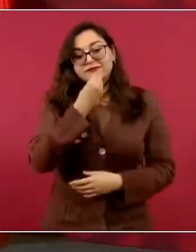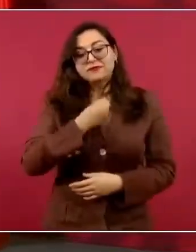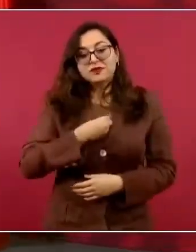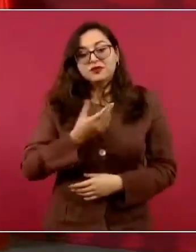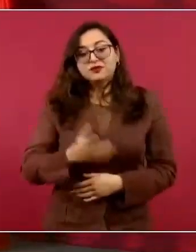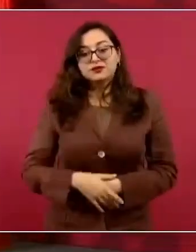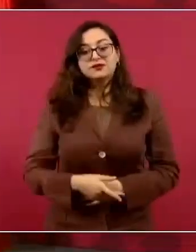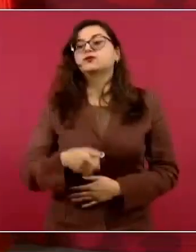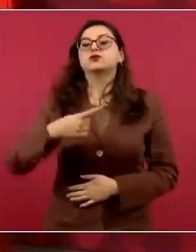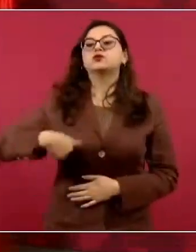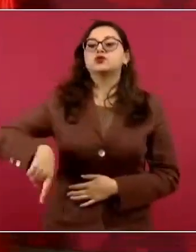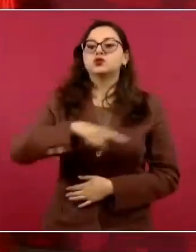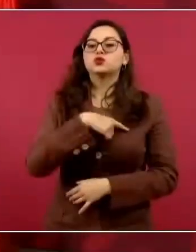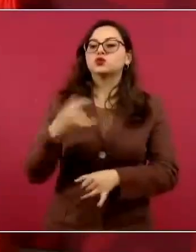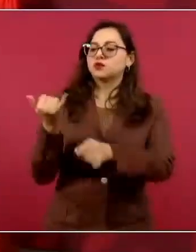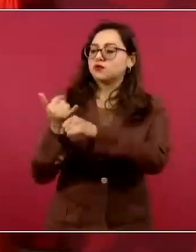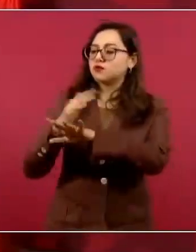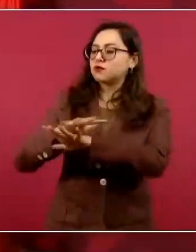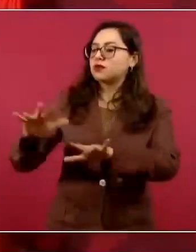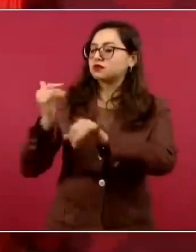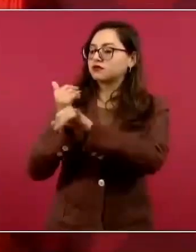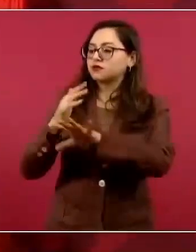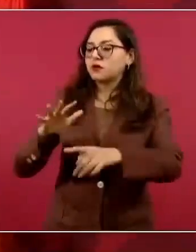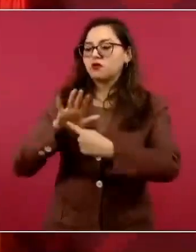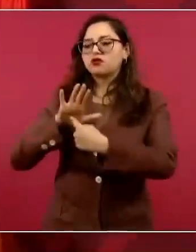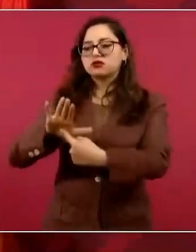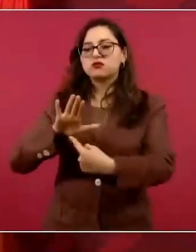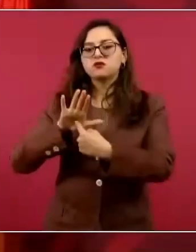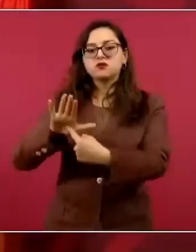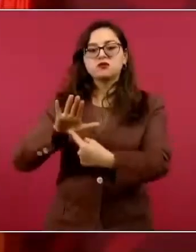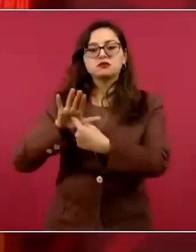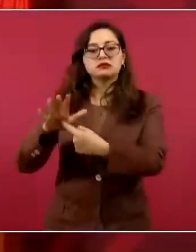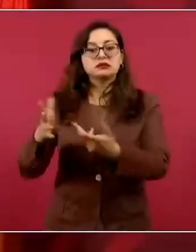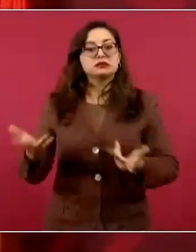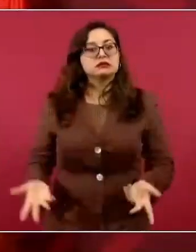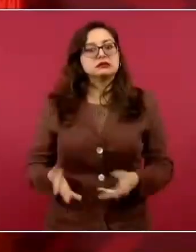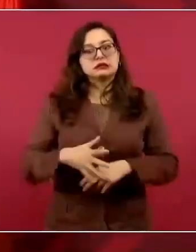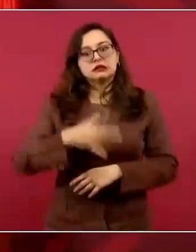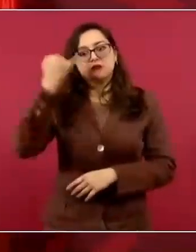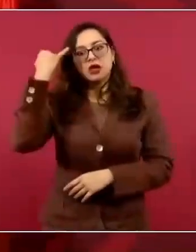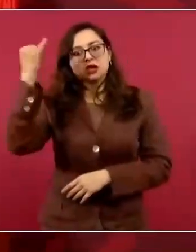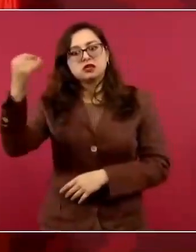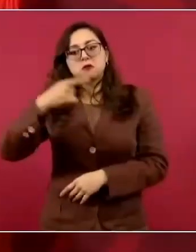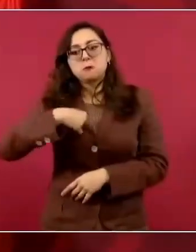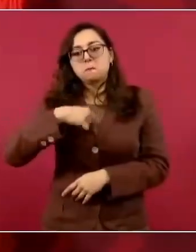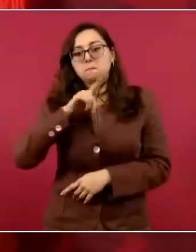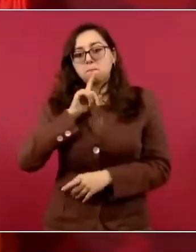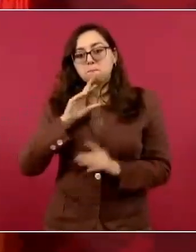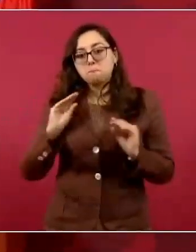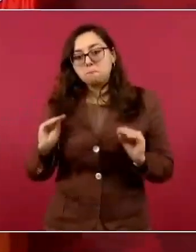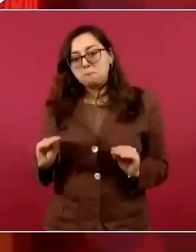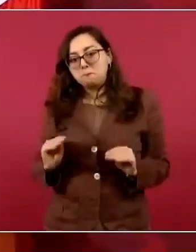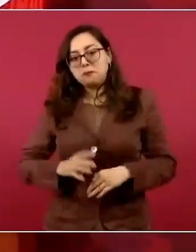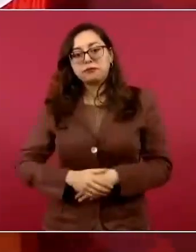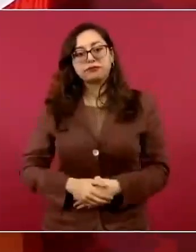dejándoles libre el terreno, imagínense si nada más escucha a uno, a Ciro,